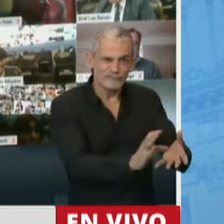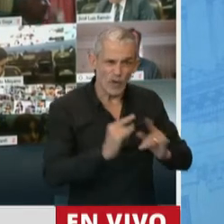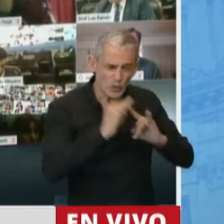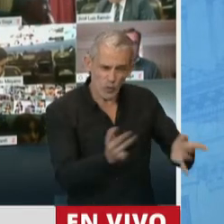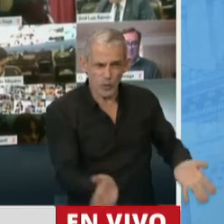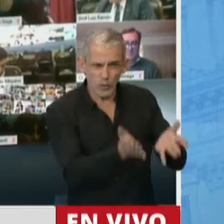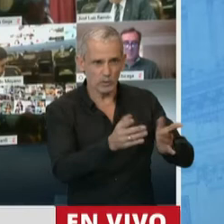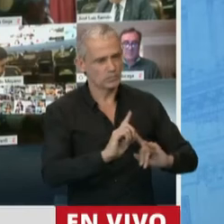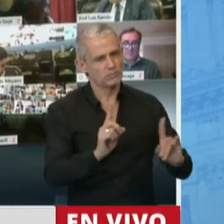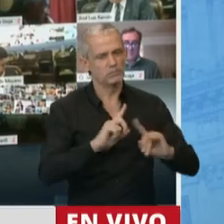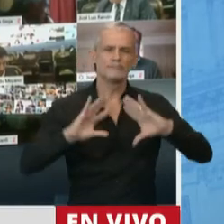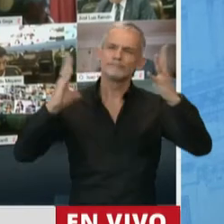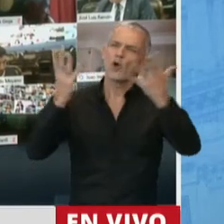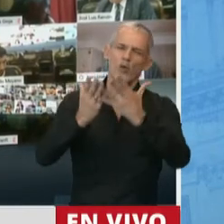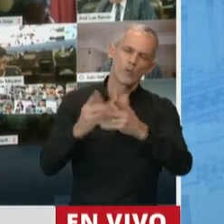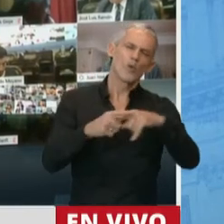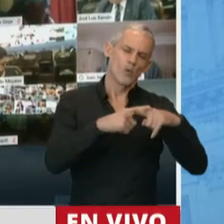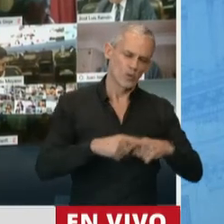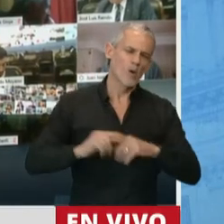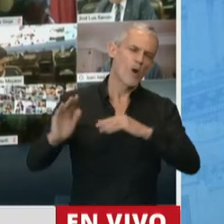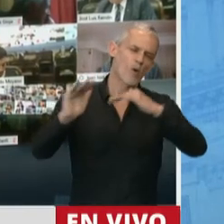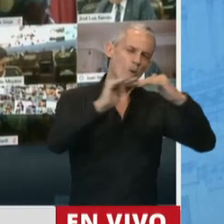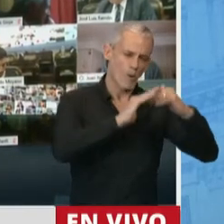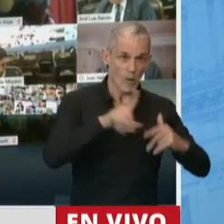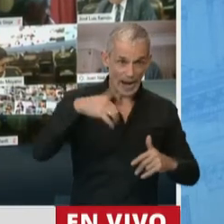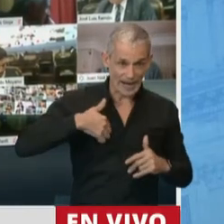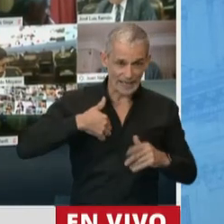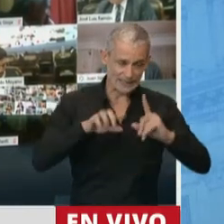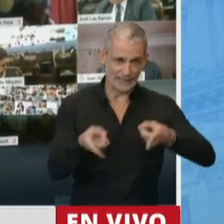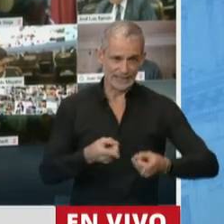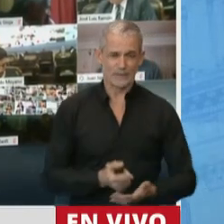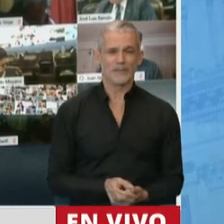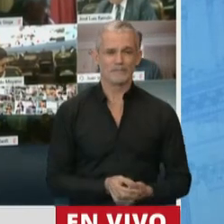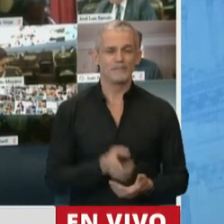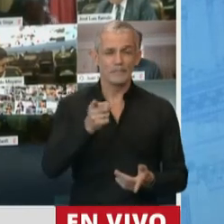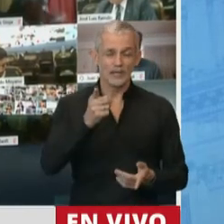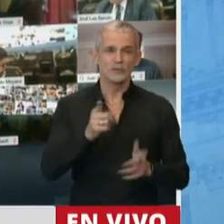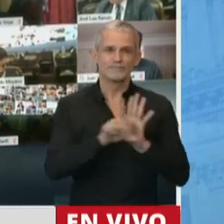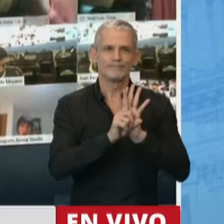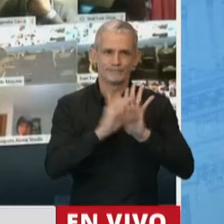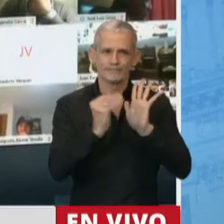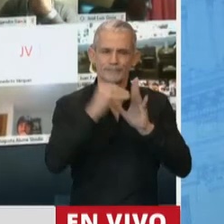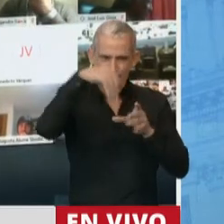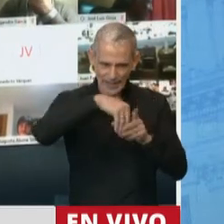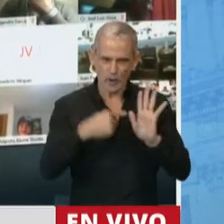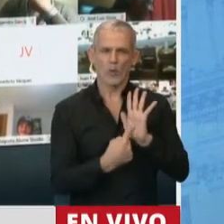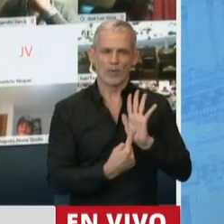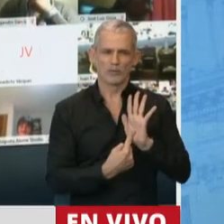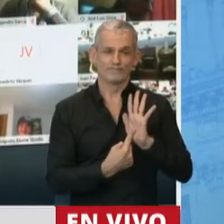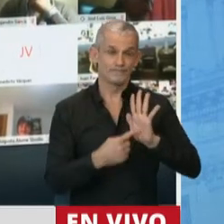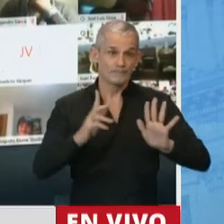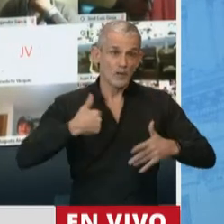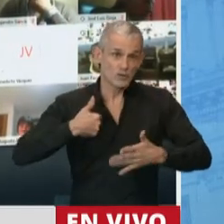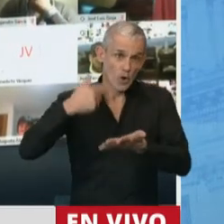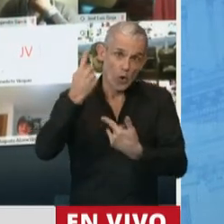es el debate mundial, es el debate que estamos en nuestra Argentina. Eso es parte de esta ley. Decir que